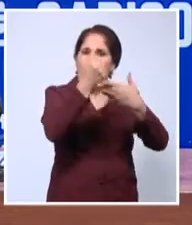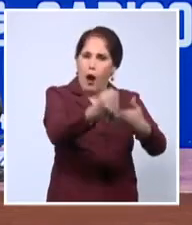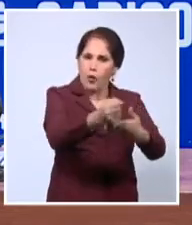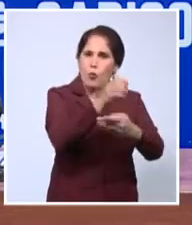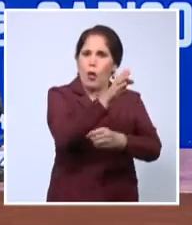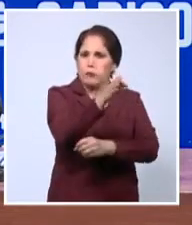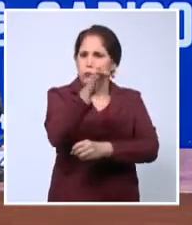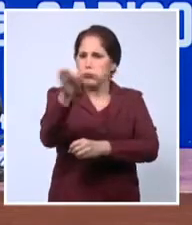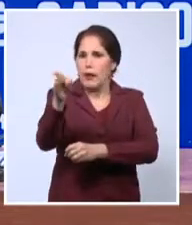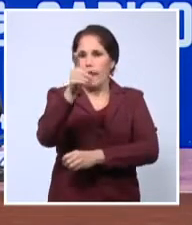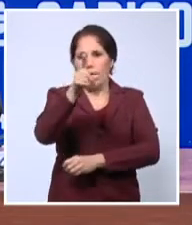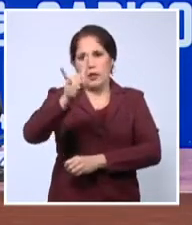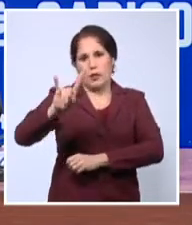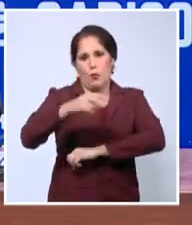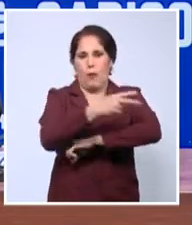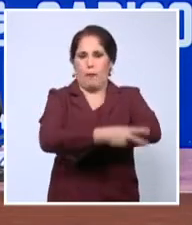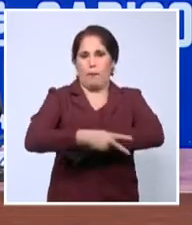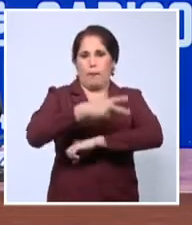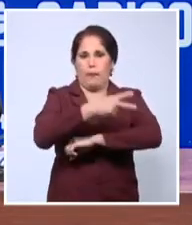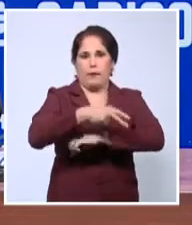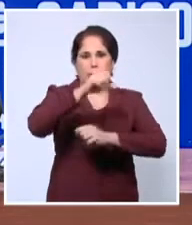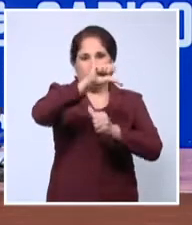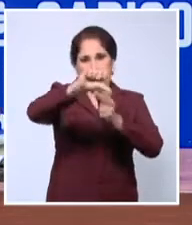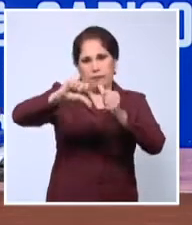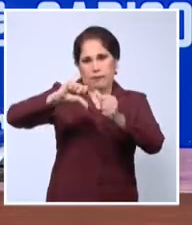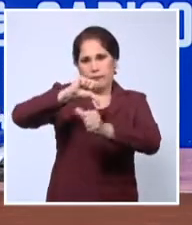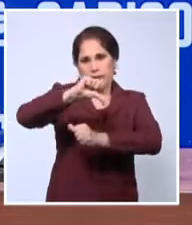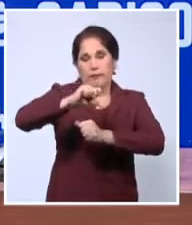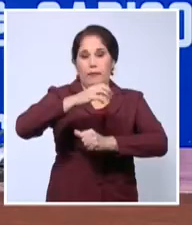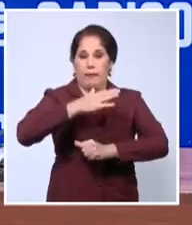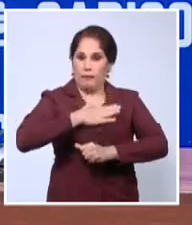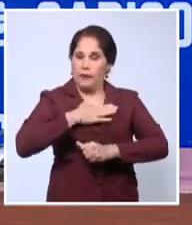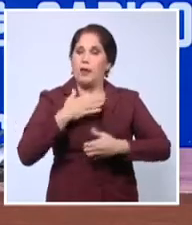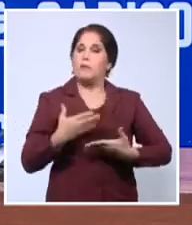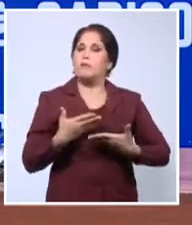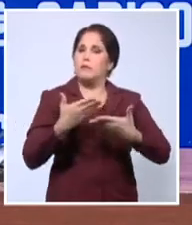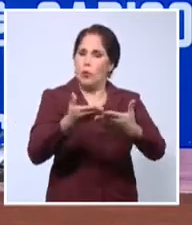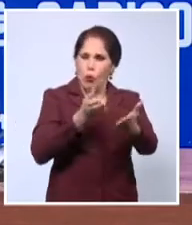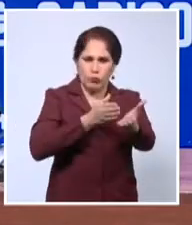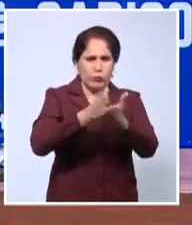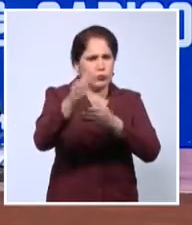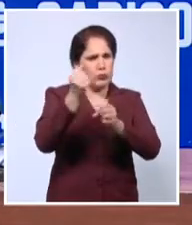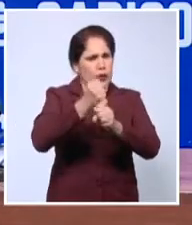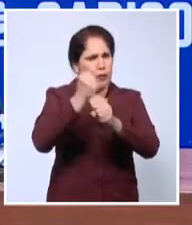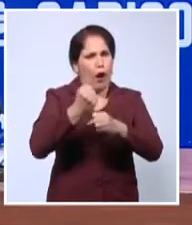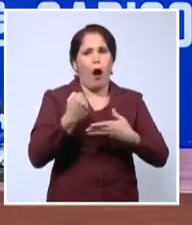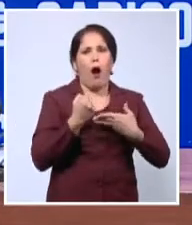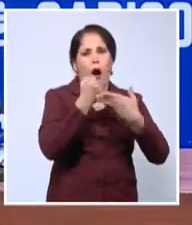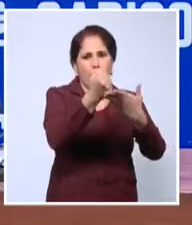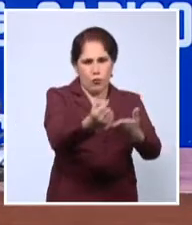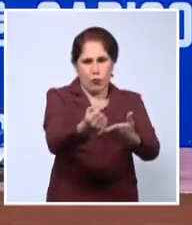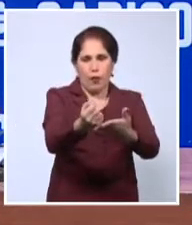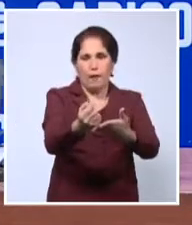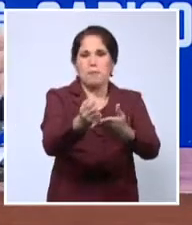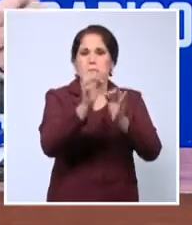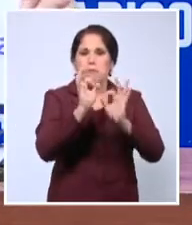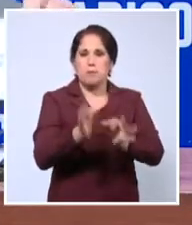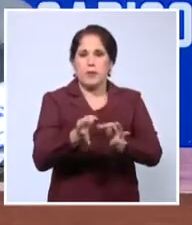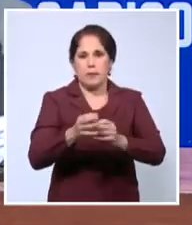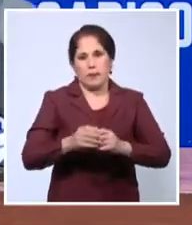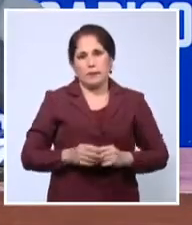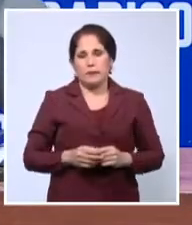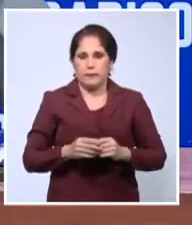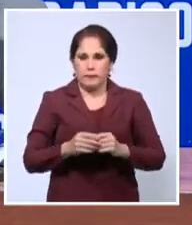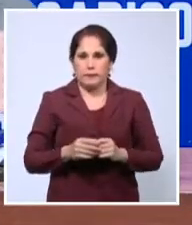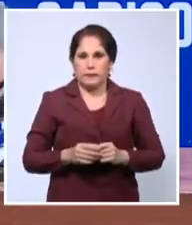en 19 países y territorios del Caribe y mantienen la disposición de continuar cooperando en las áreas en las que se le